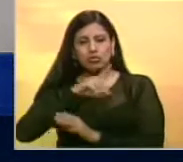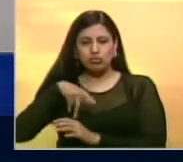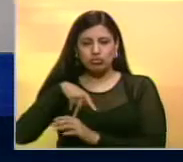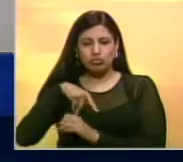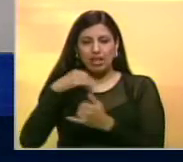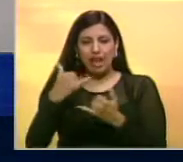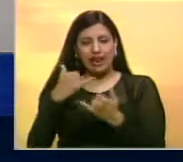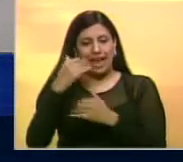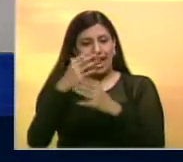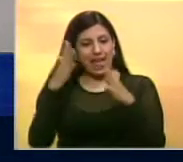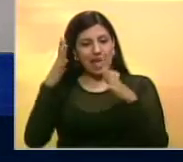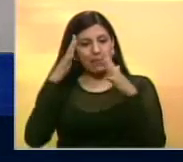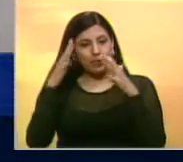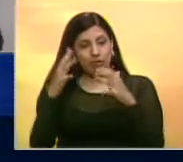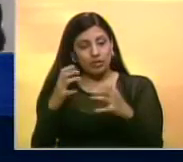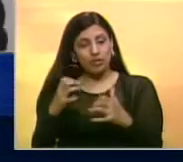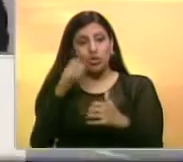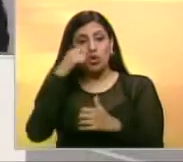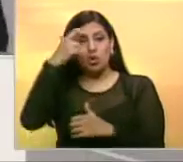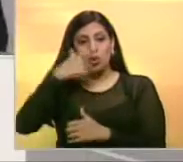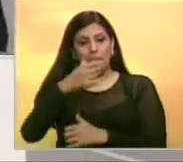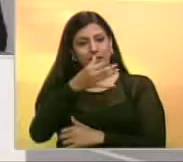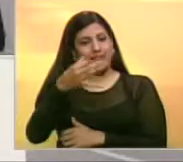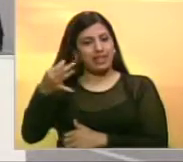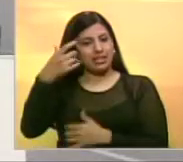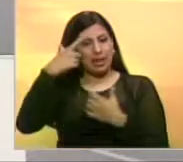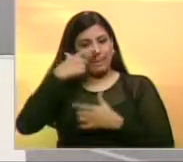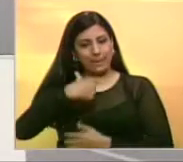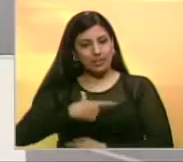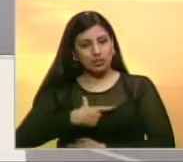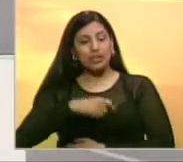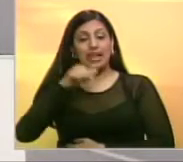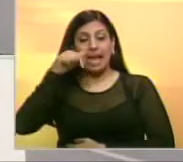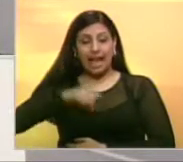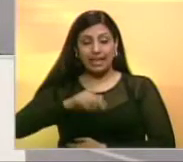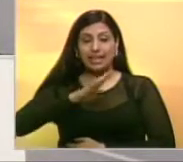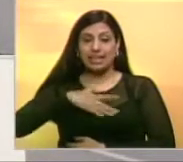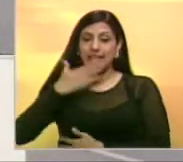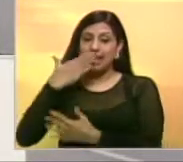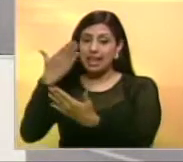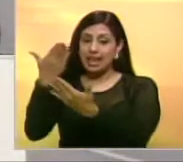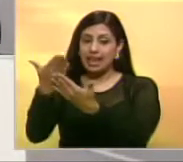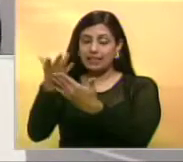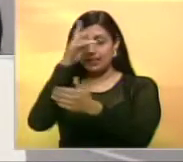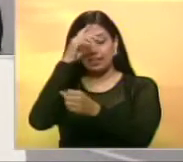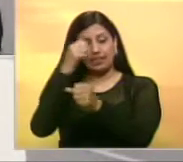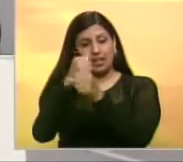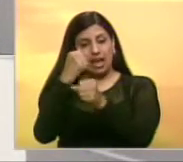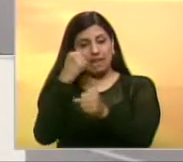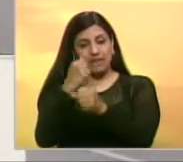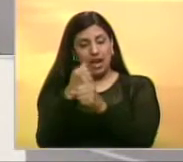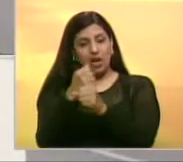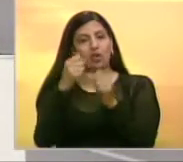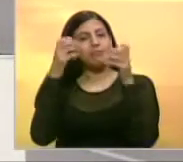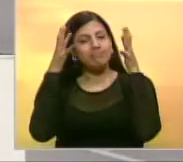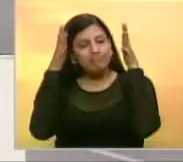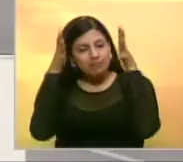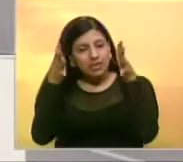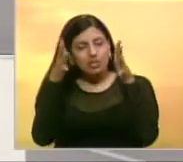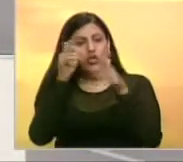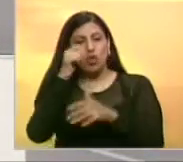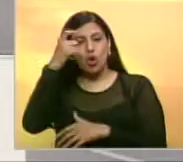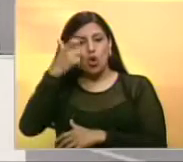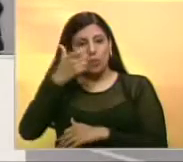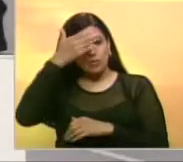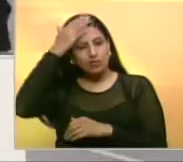ante un gran profesional y ante una magnífica persona y desde aquí quiero agradecer el trabajo y la dedicación de